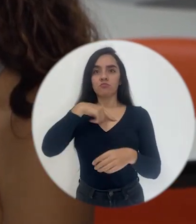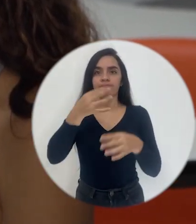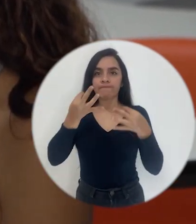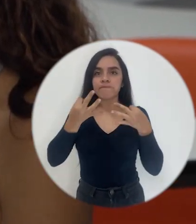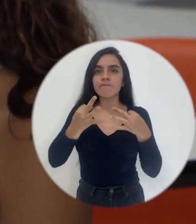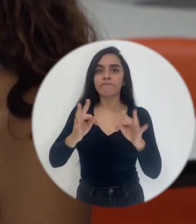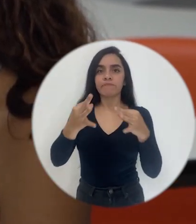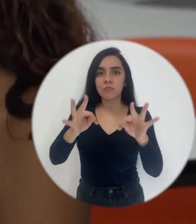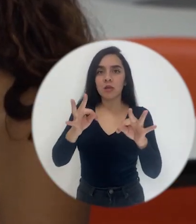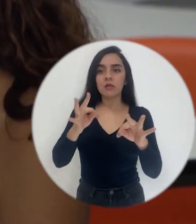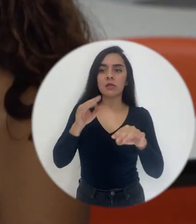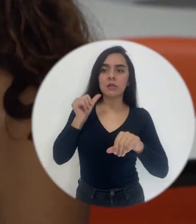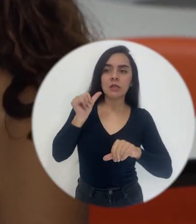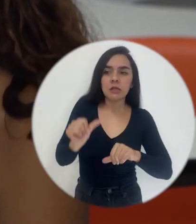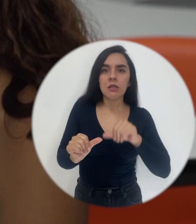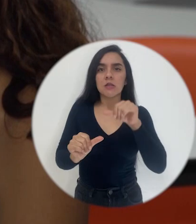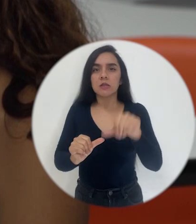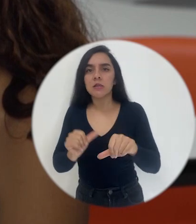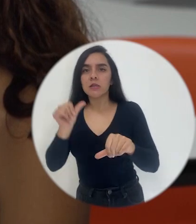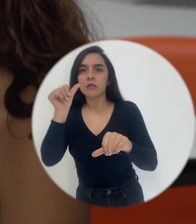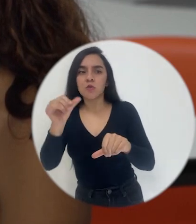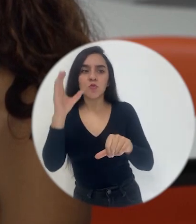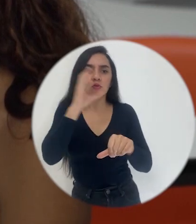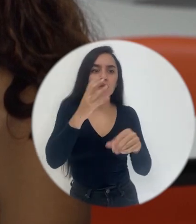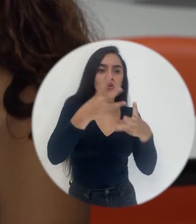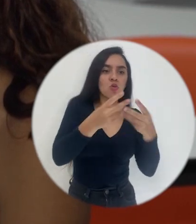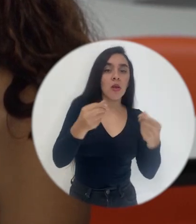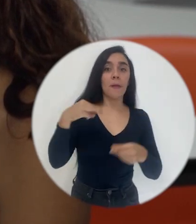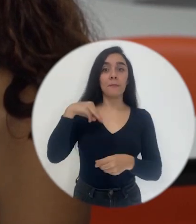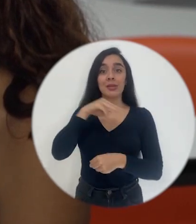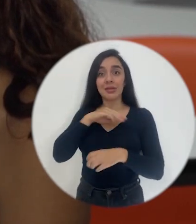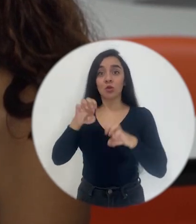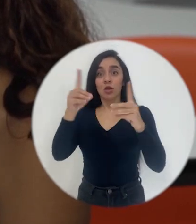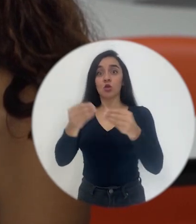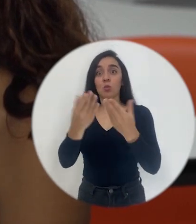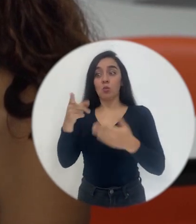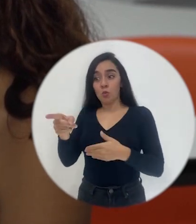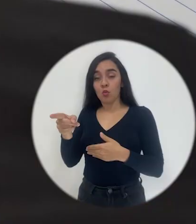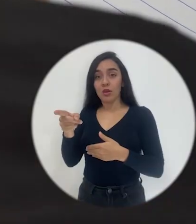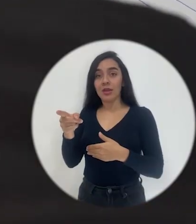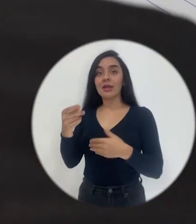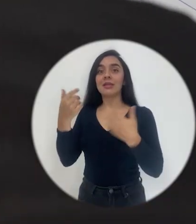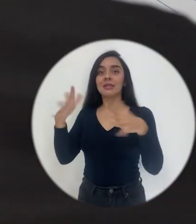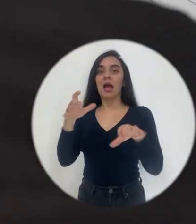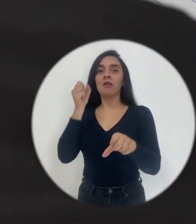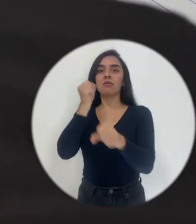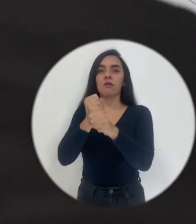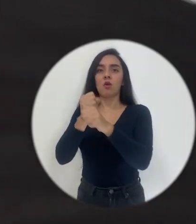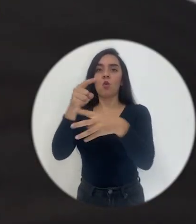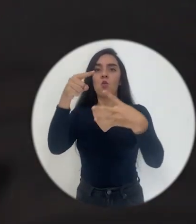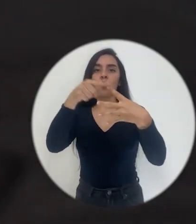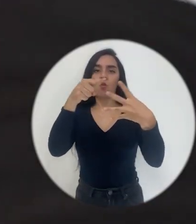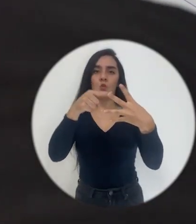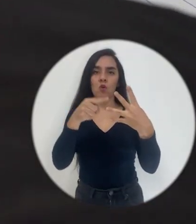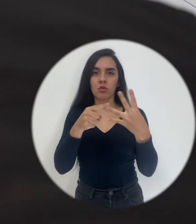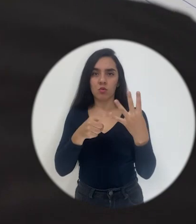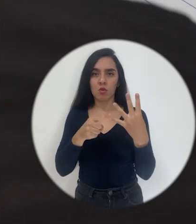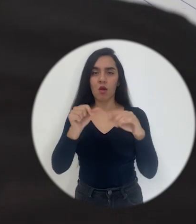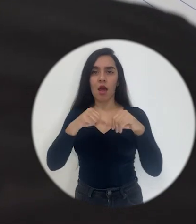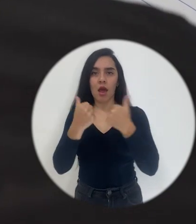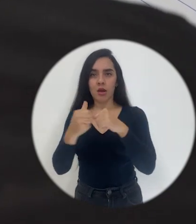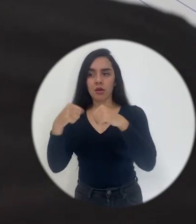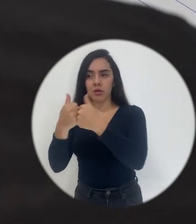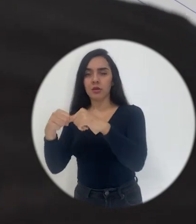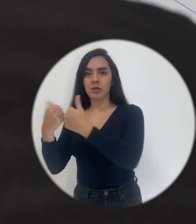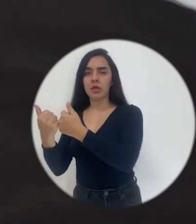intentamos de hacer nuestros esfuerzos, ¿verdad? El Ministerio de Educación Pública ha trabajado en cuatro áreas, tal vez, en